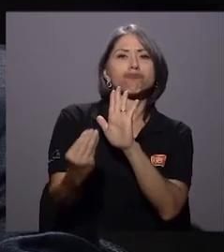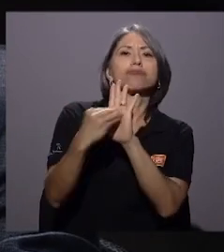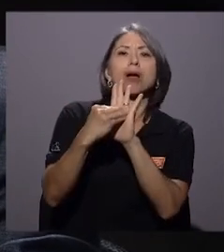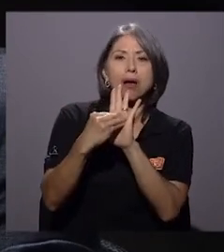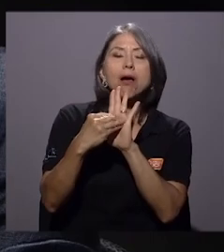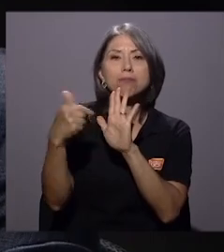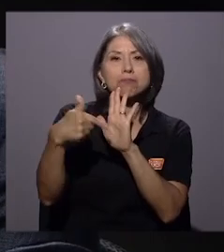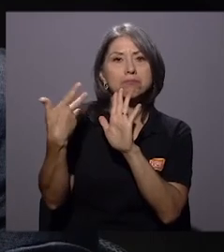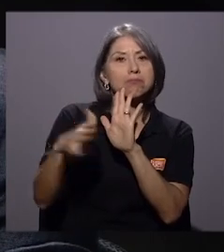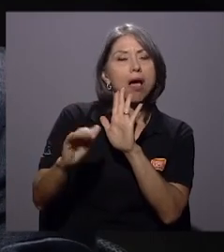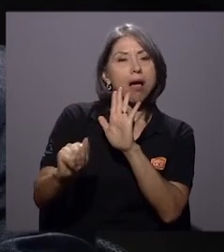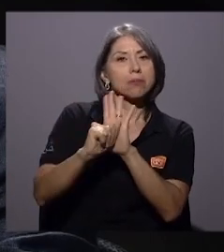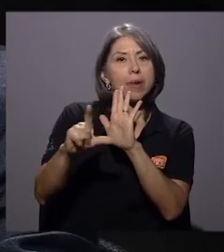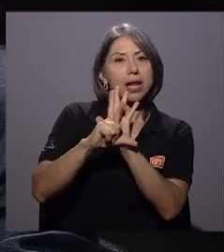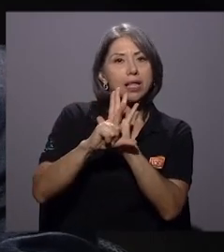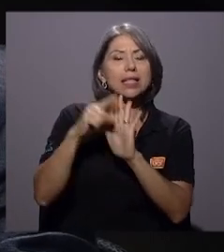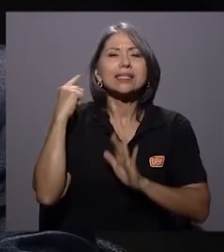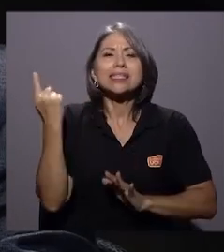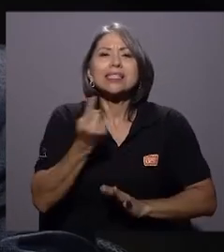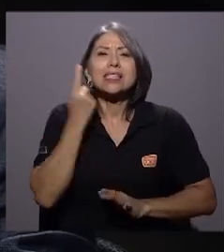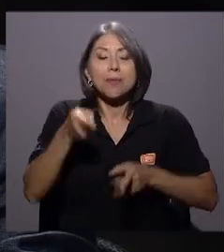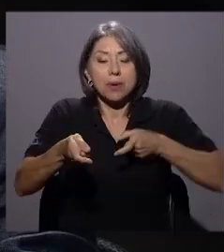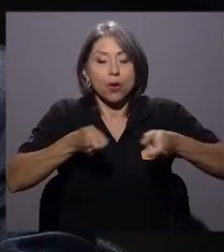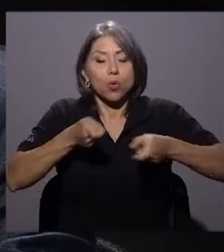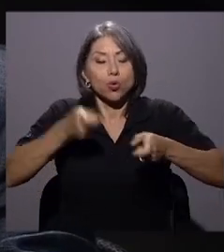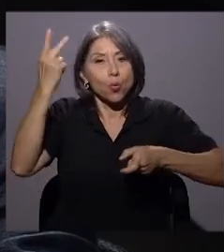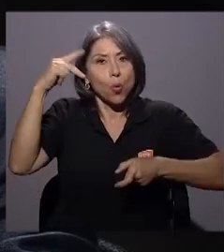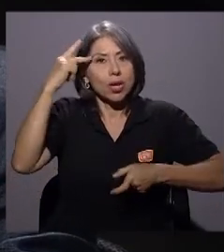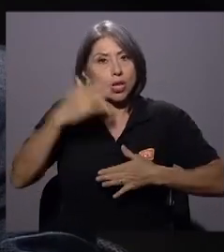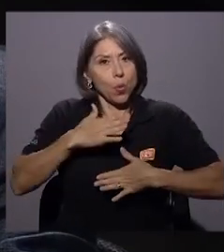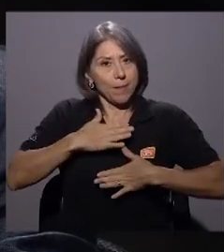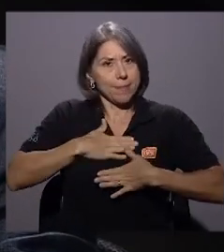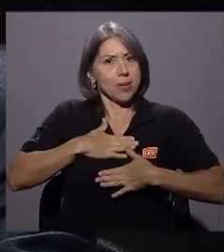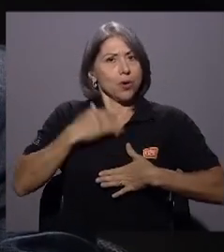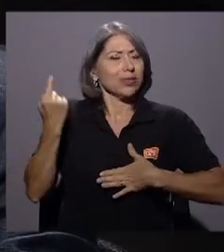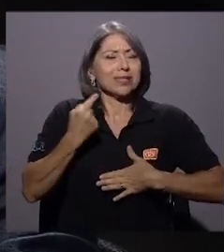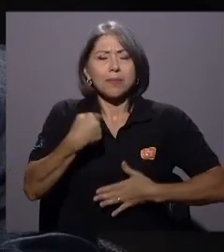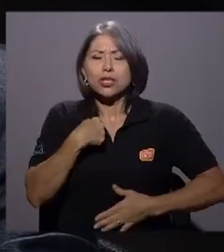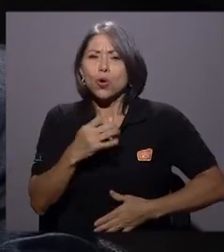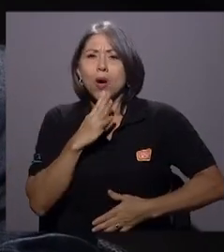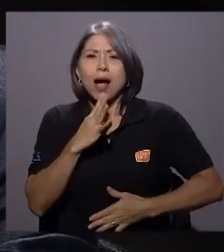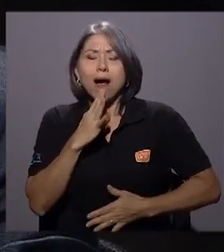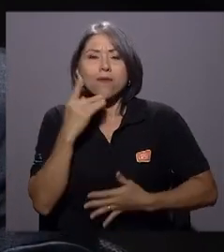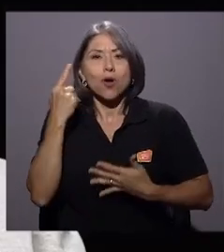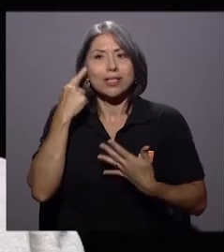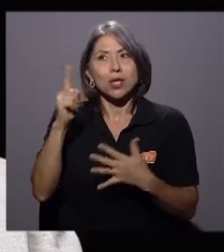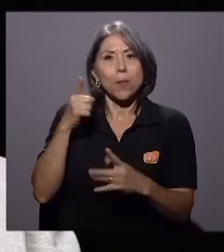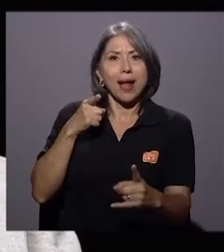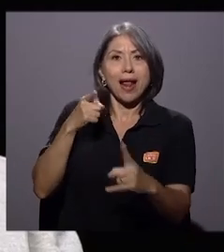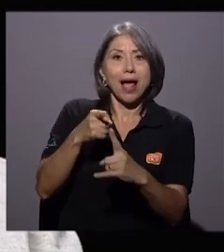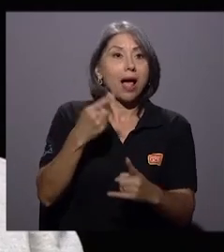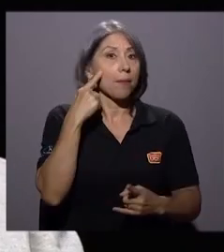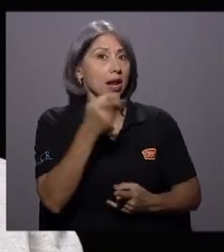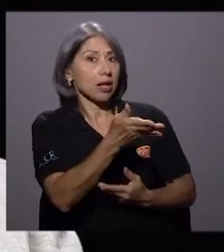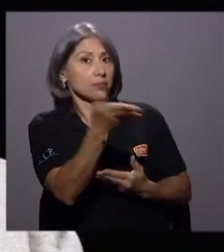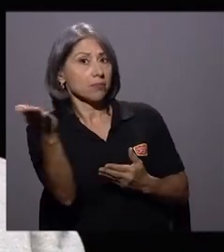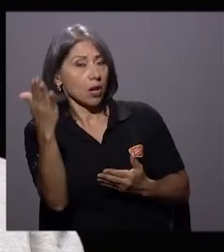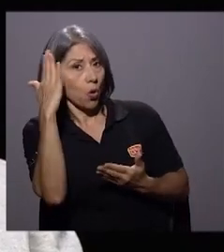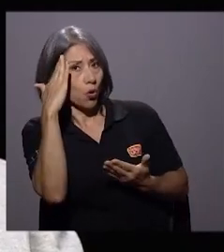discursos y el control político que yo he ejercido ha sido en la línea de... La ciudadanía, para que la ciudadanía lo conozca. Sí, en la línea